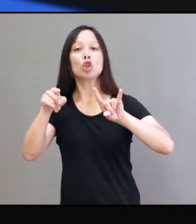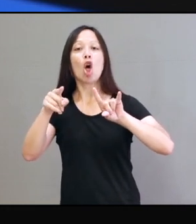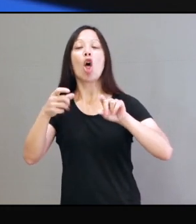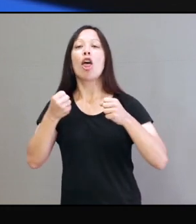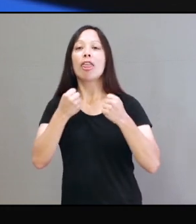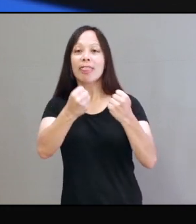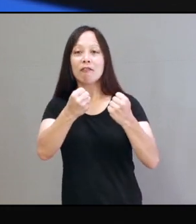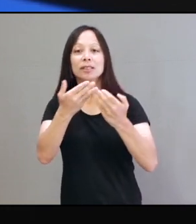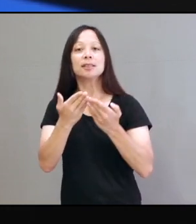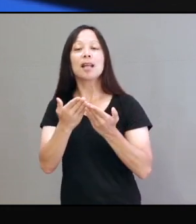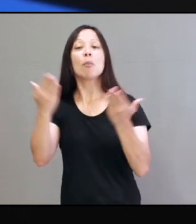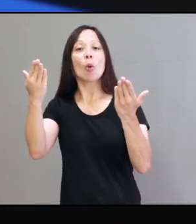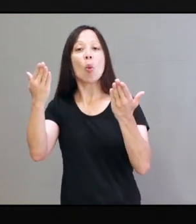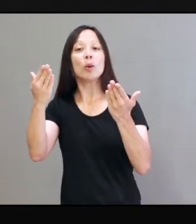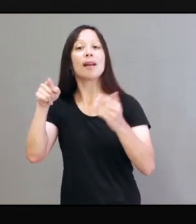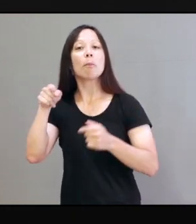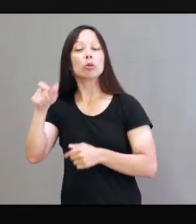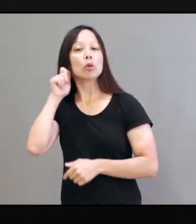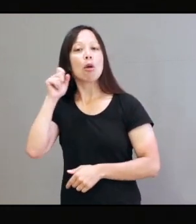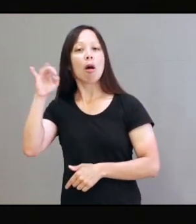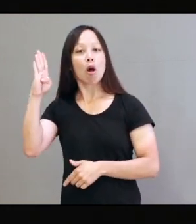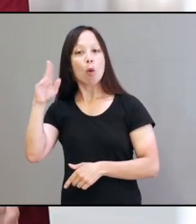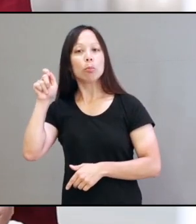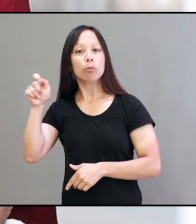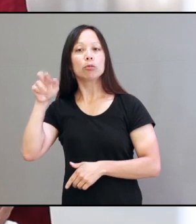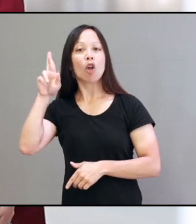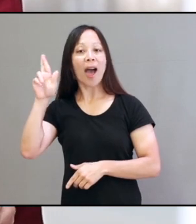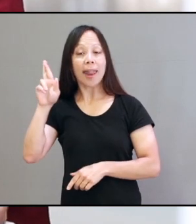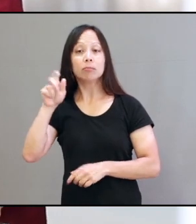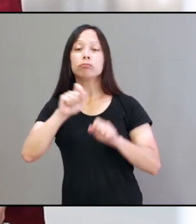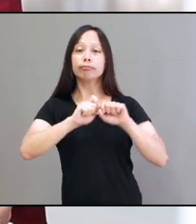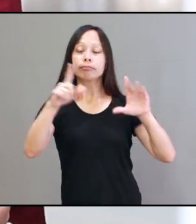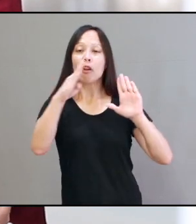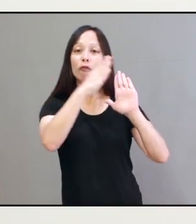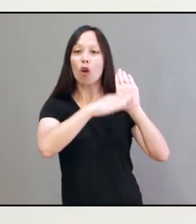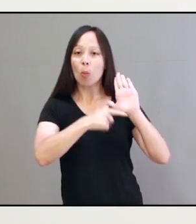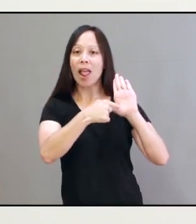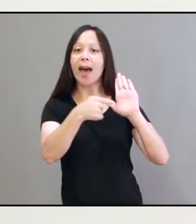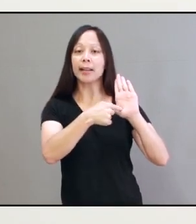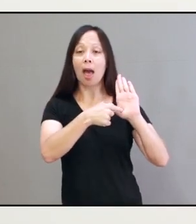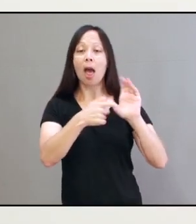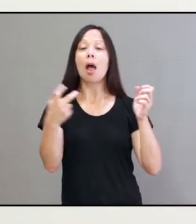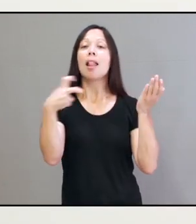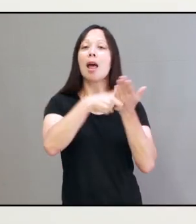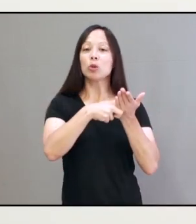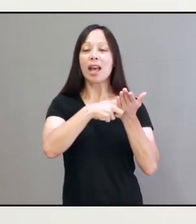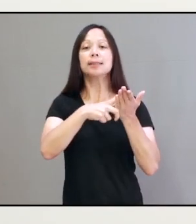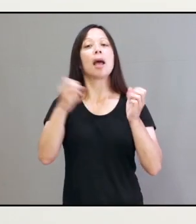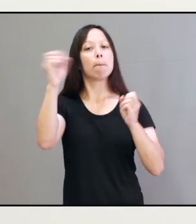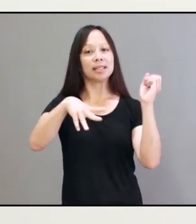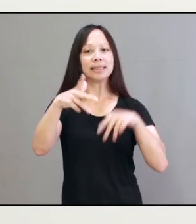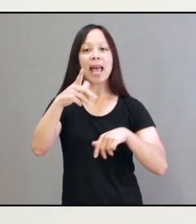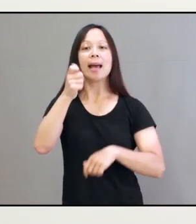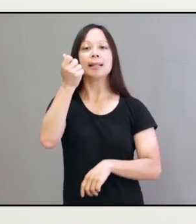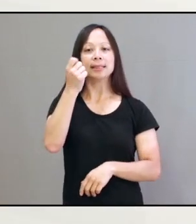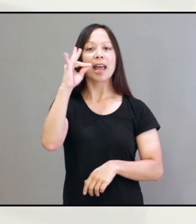.defensadelpúblico.gov.ar y desplegas el formulario. La audiencia es presencial el